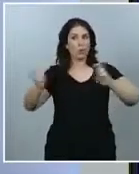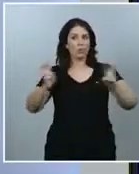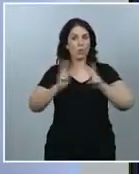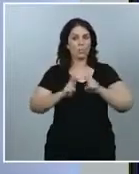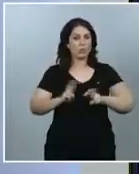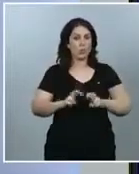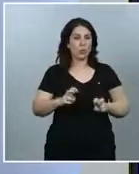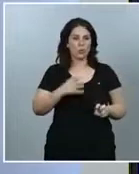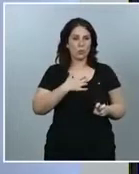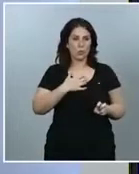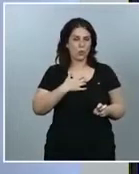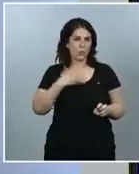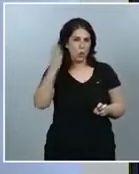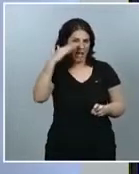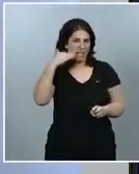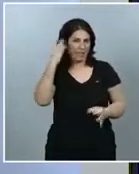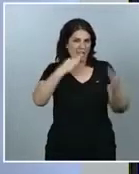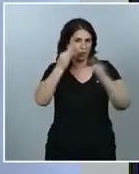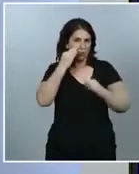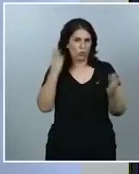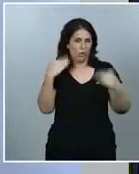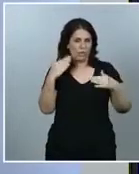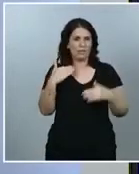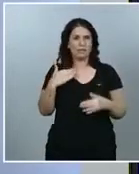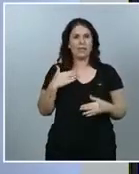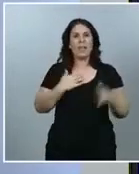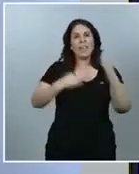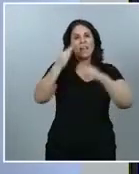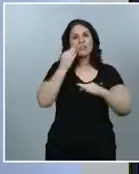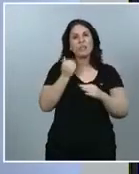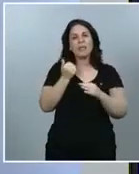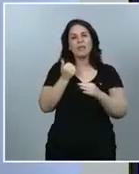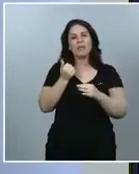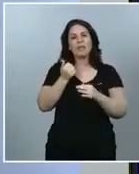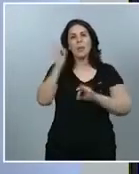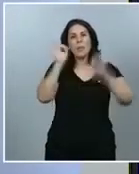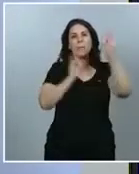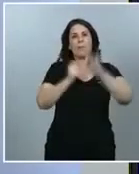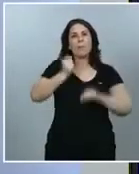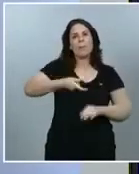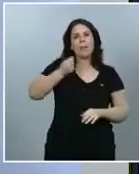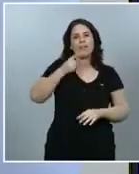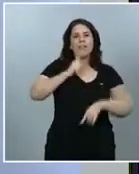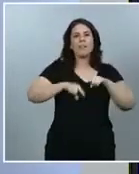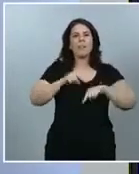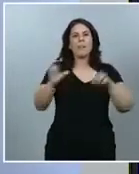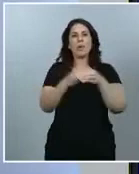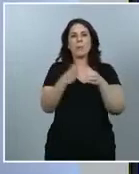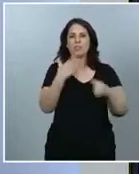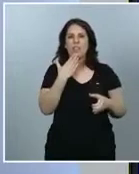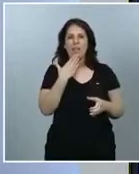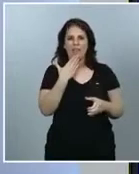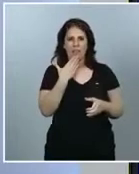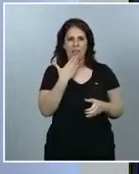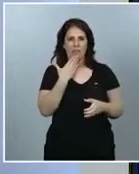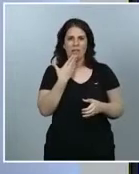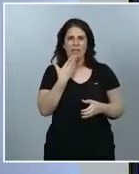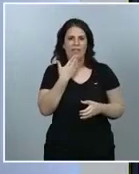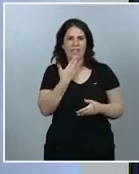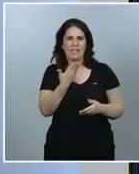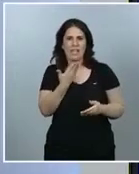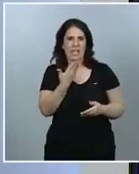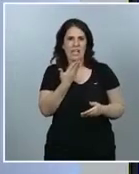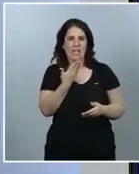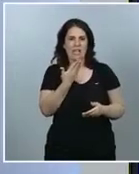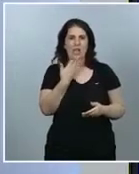son los datos de prevalencia por grupos de edad desde niños muy pequeñitos es decir, desde menores de 12